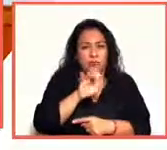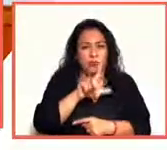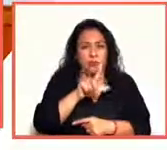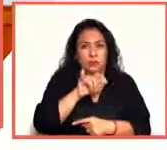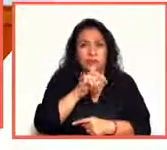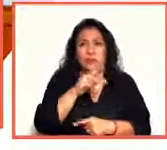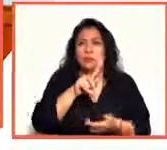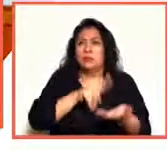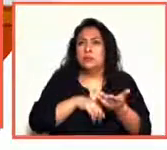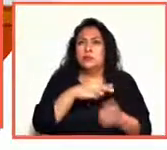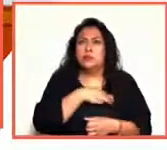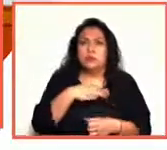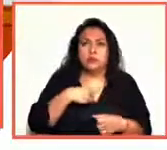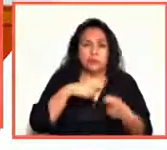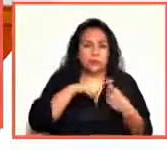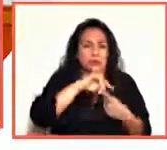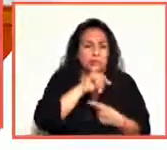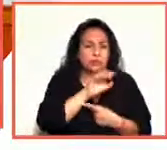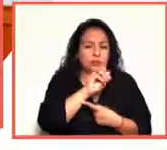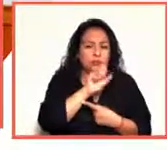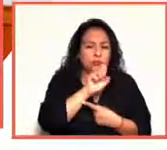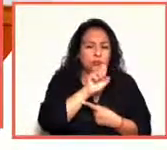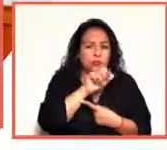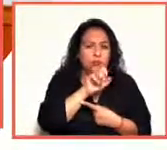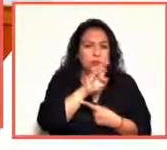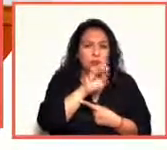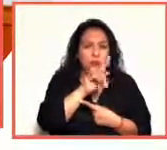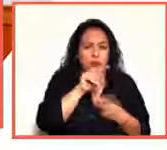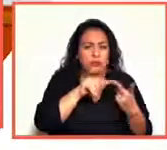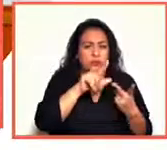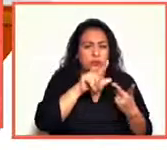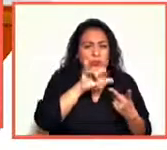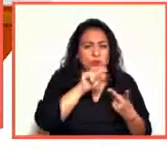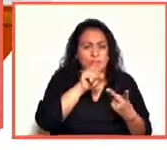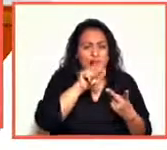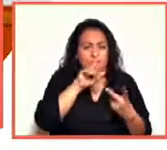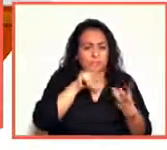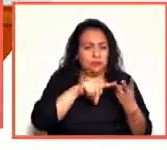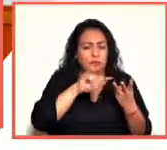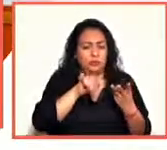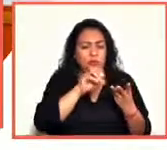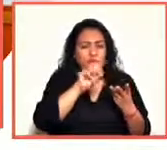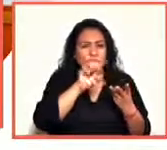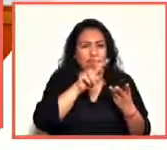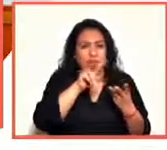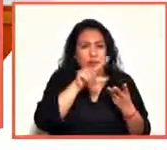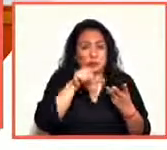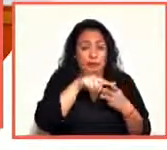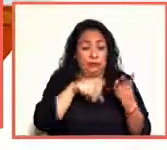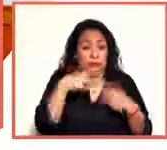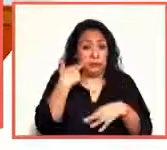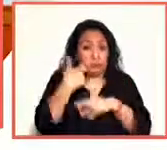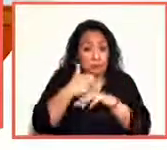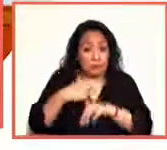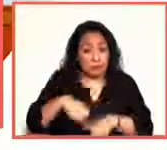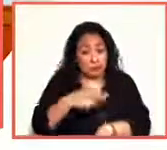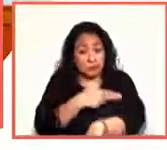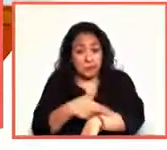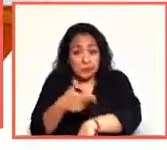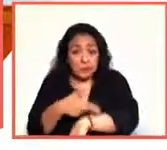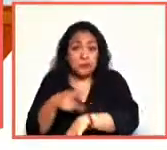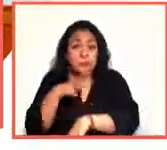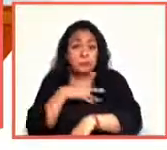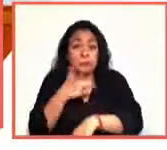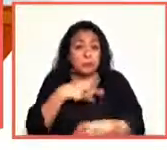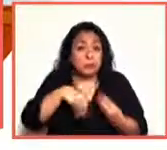miembros a José Luis Bustamante del Valle, Luis Zárate y José Villalobos. Ellos son los encargados de gestionar y obtener los